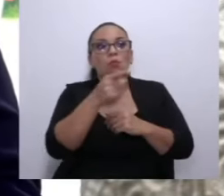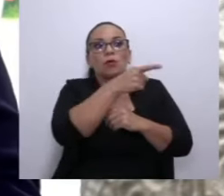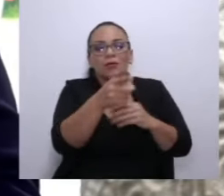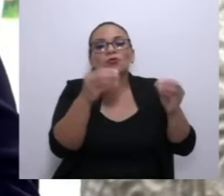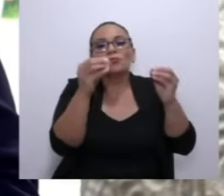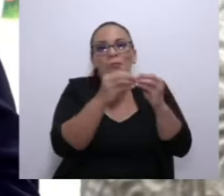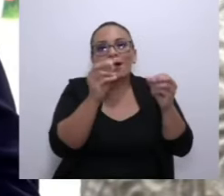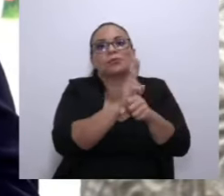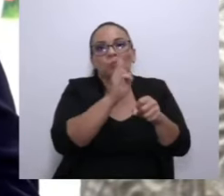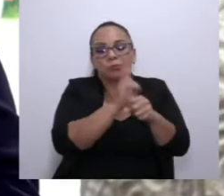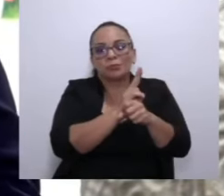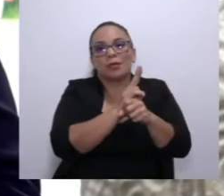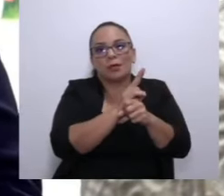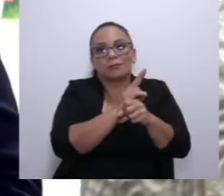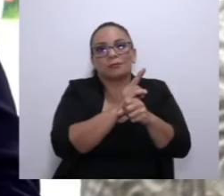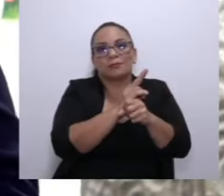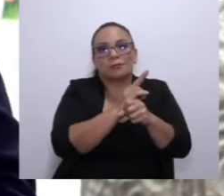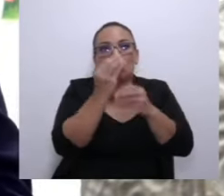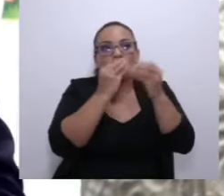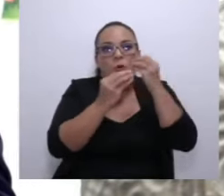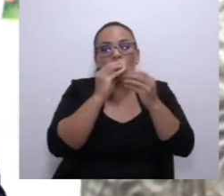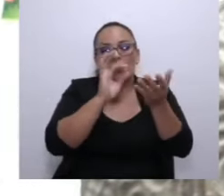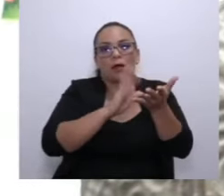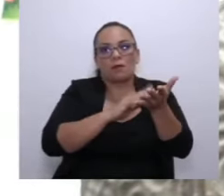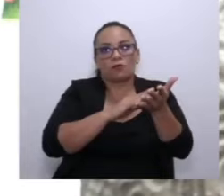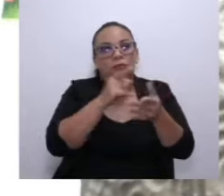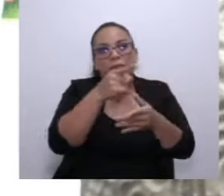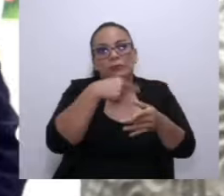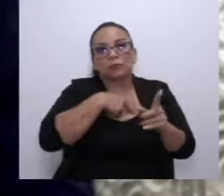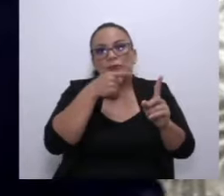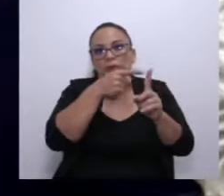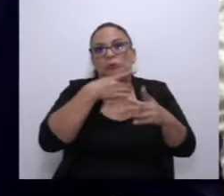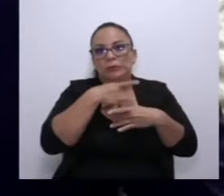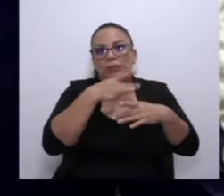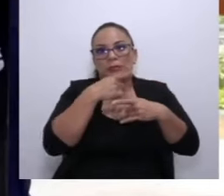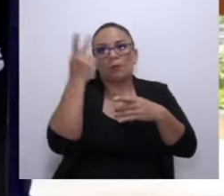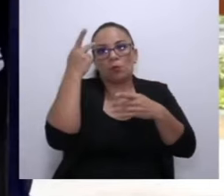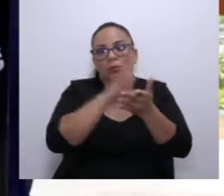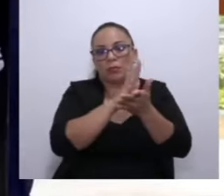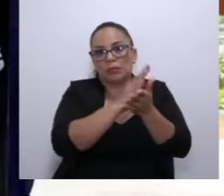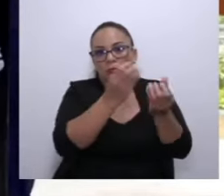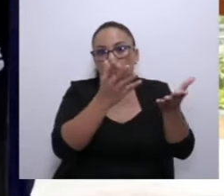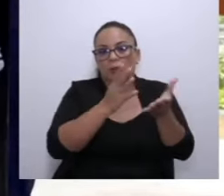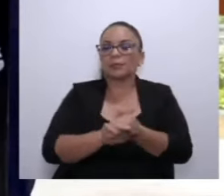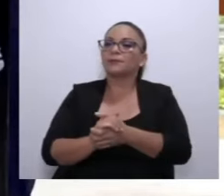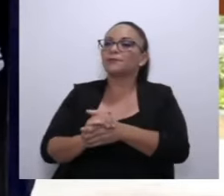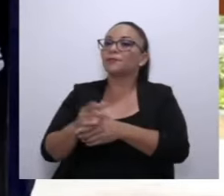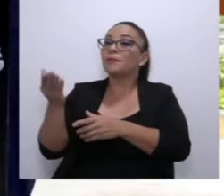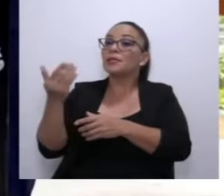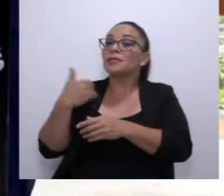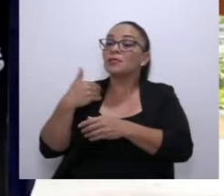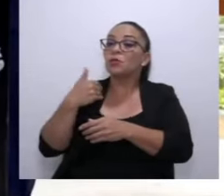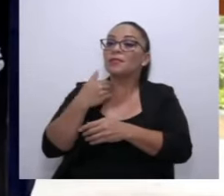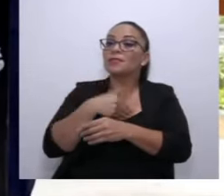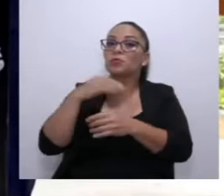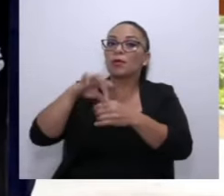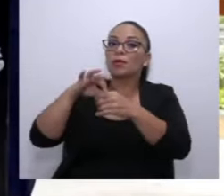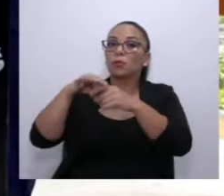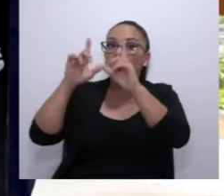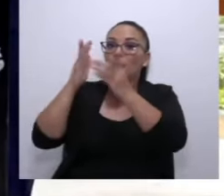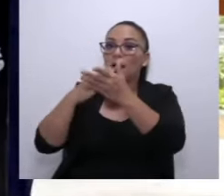nos interesan en nuestras políticas públicas. Señor Ministro de Agricultura, ¿algo que usted quiera añadir? No,